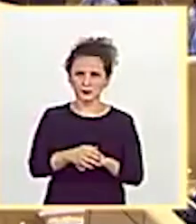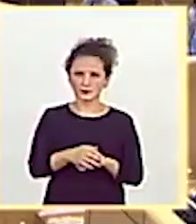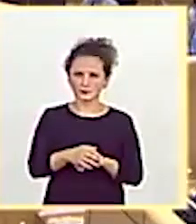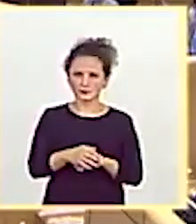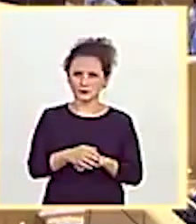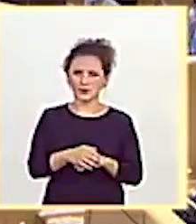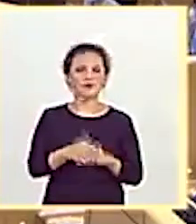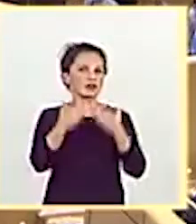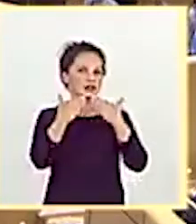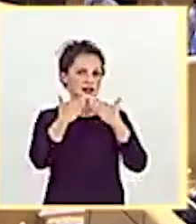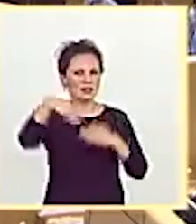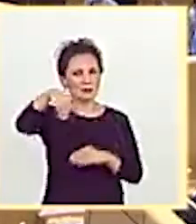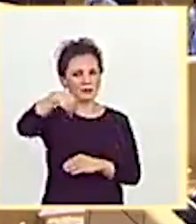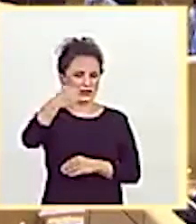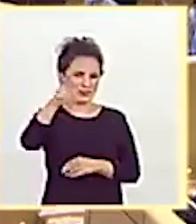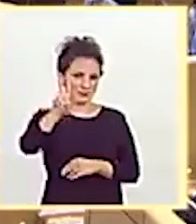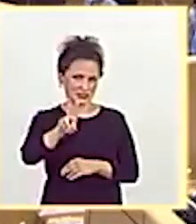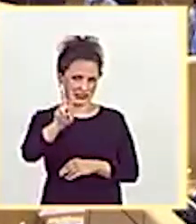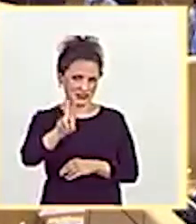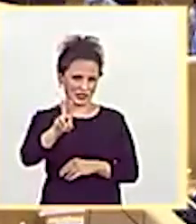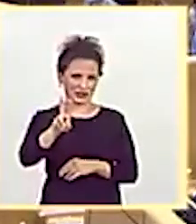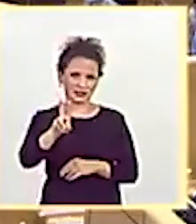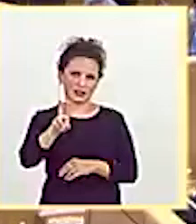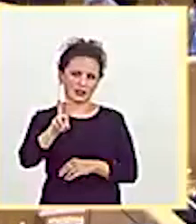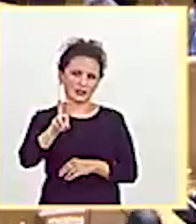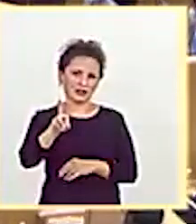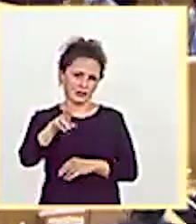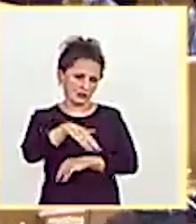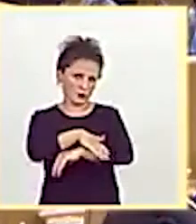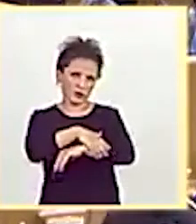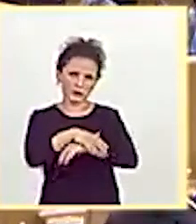vicepresidente segundo del Gobierno.